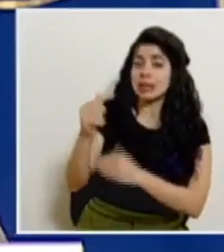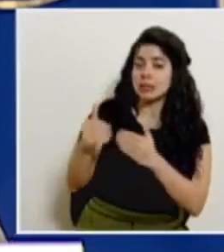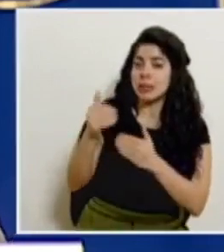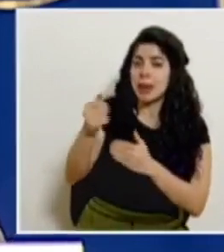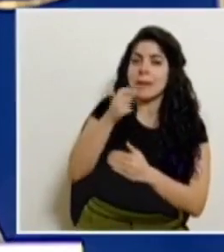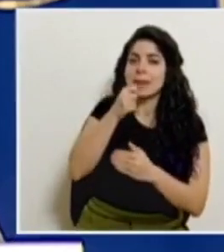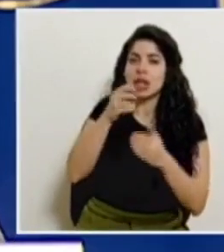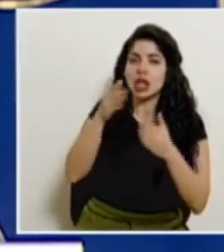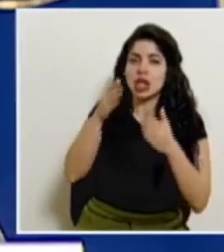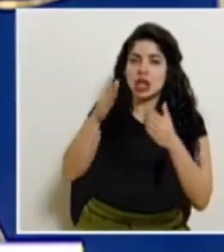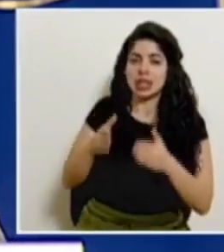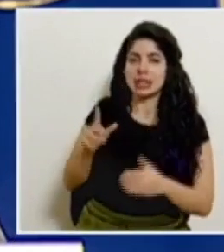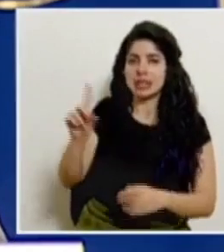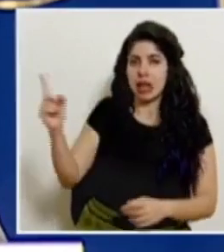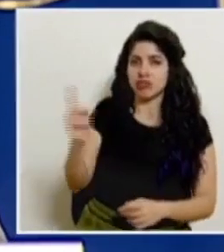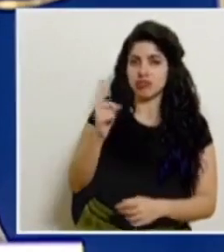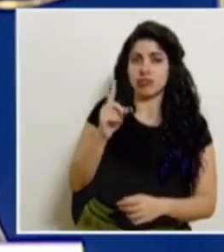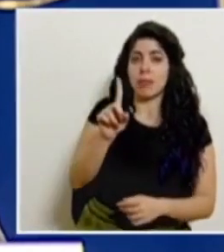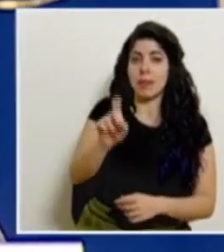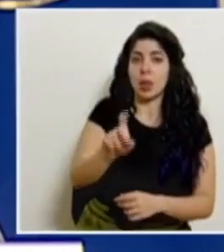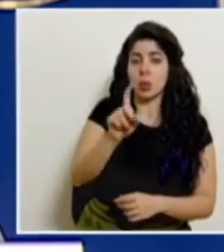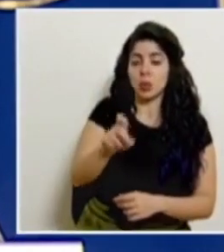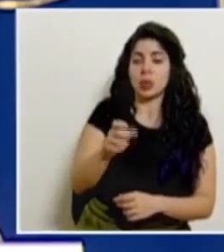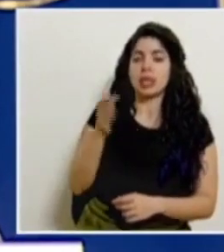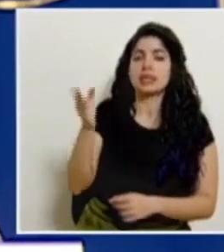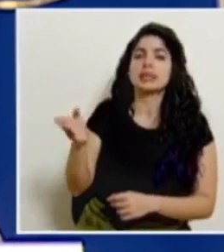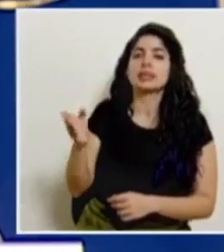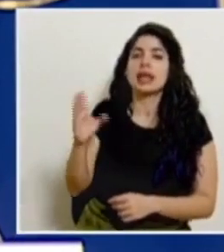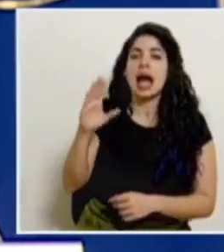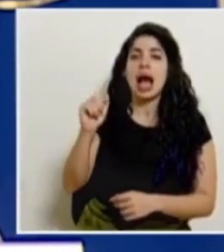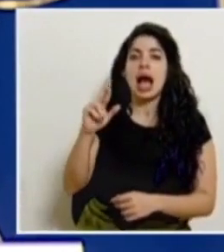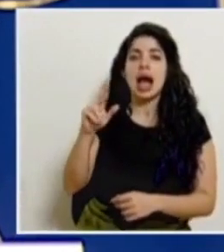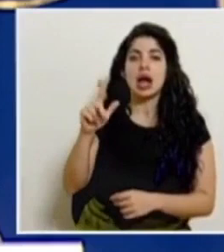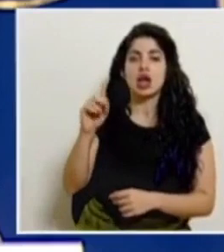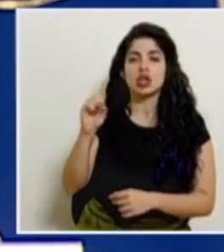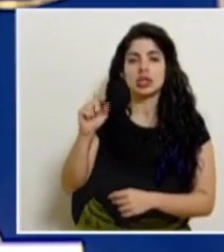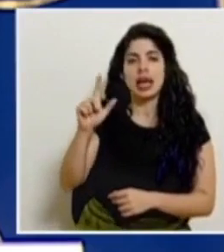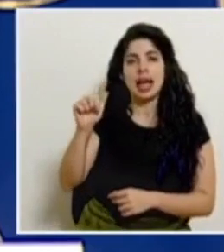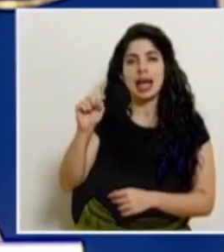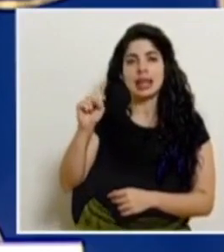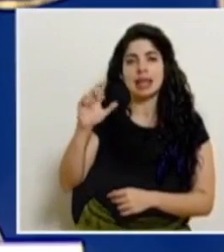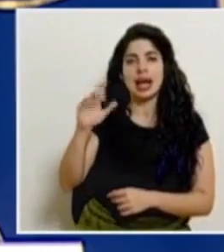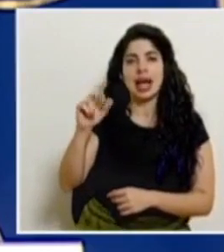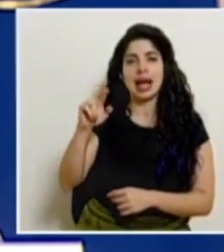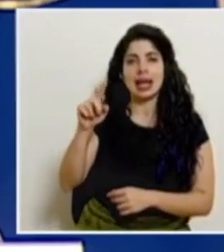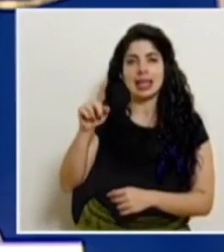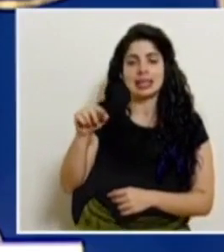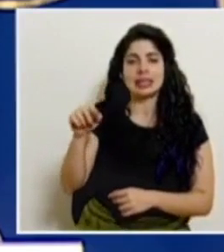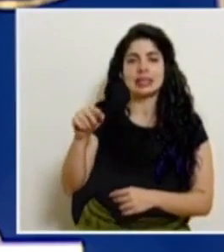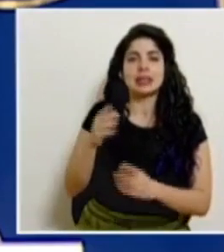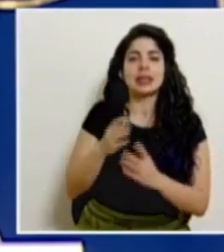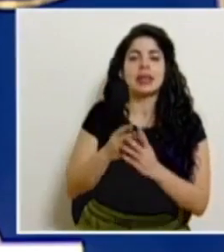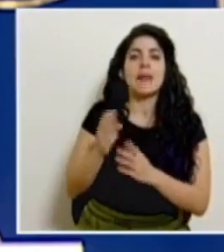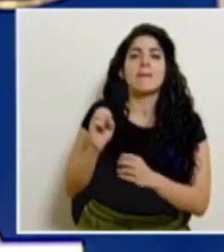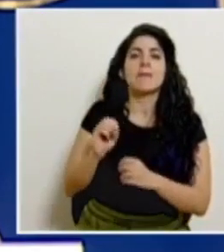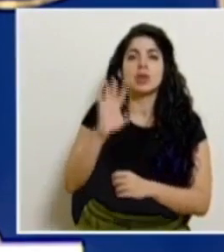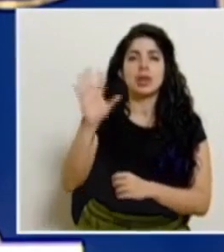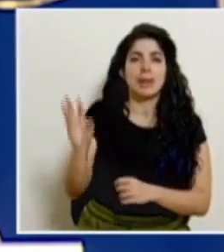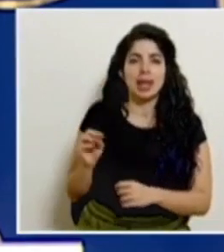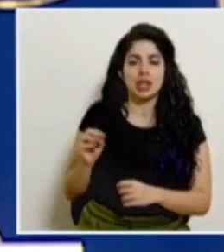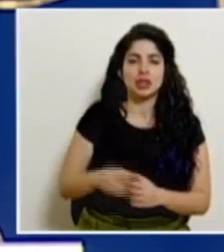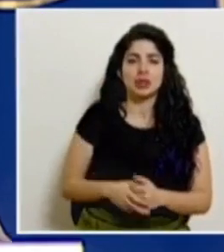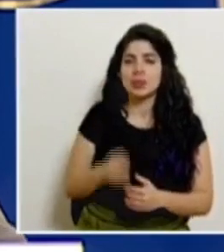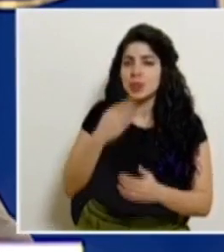siguiente colega en realizar sus consultas es Carlos Láscares de el medio televisivo Multimedios.